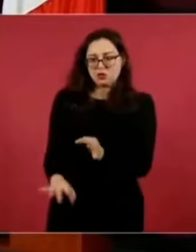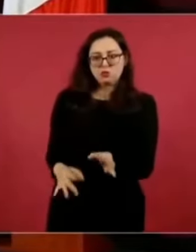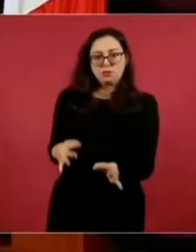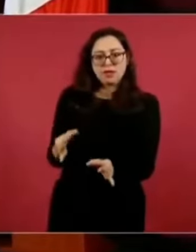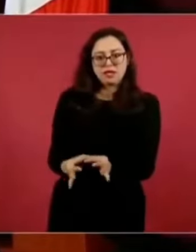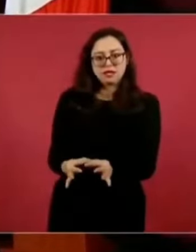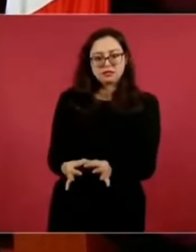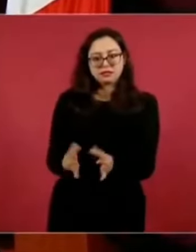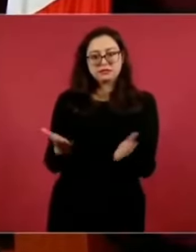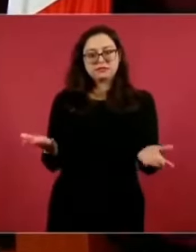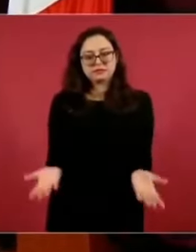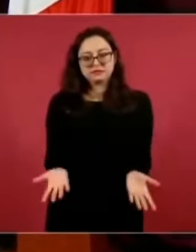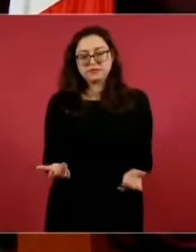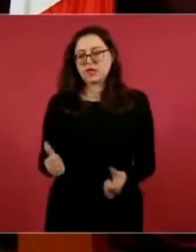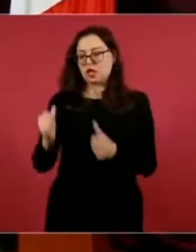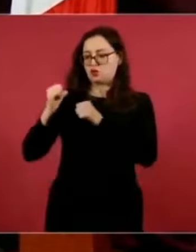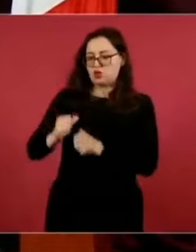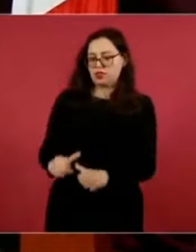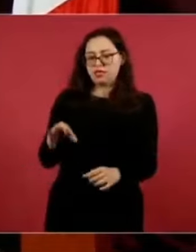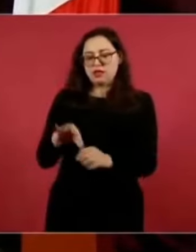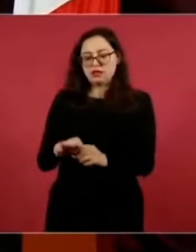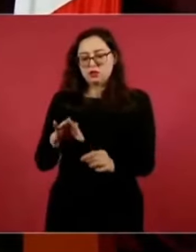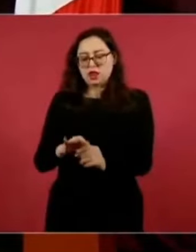las autoridades electorales.